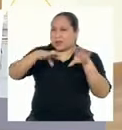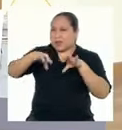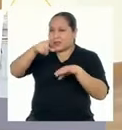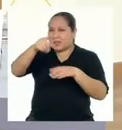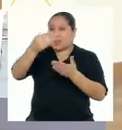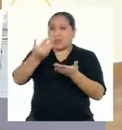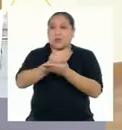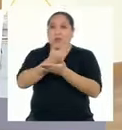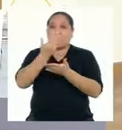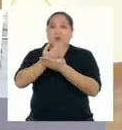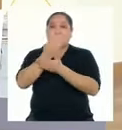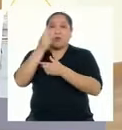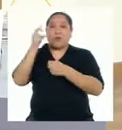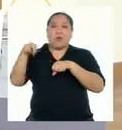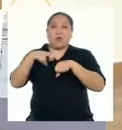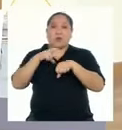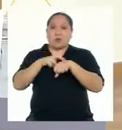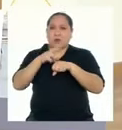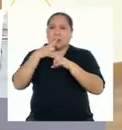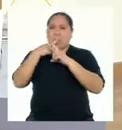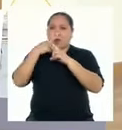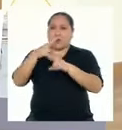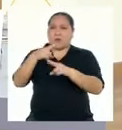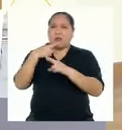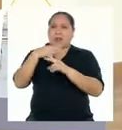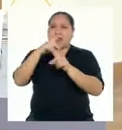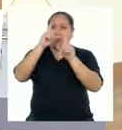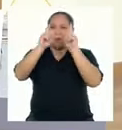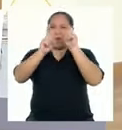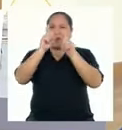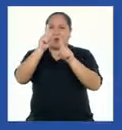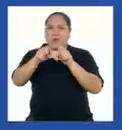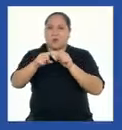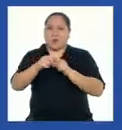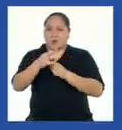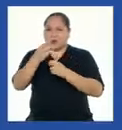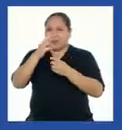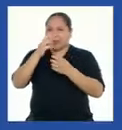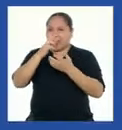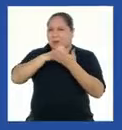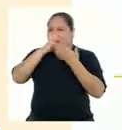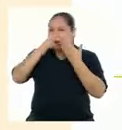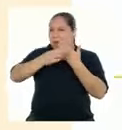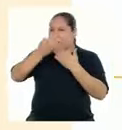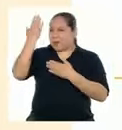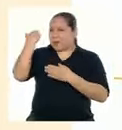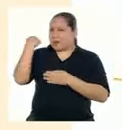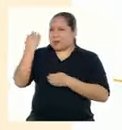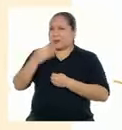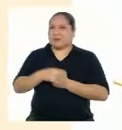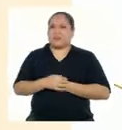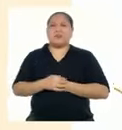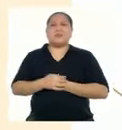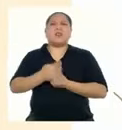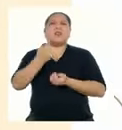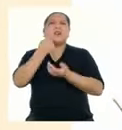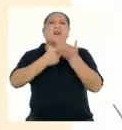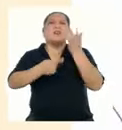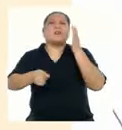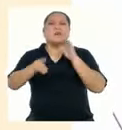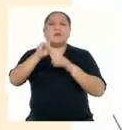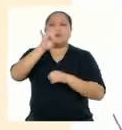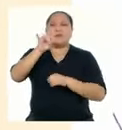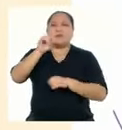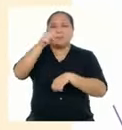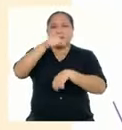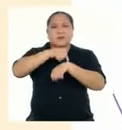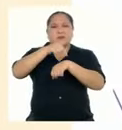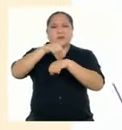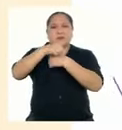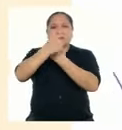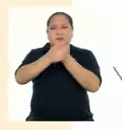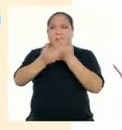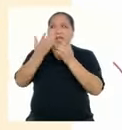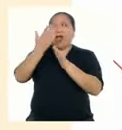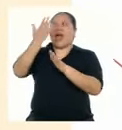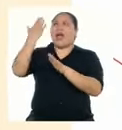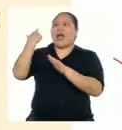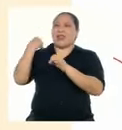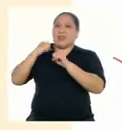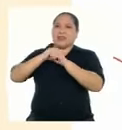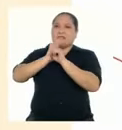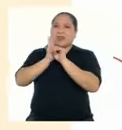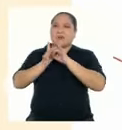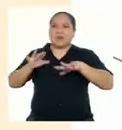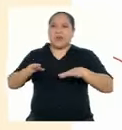normalidad? ¿Respondieron las preguntas del reto de nuestro programa anterior? ¿En qué utilizabas tu tiempo libre antes de la pandemia?